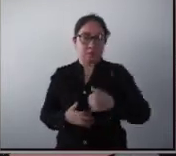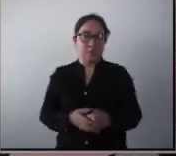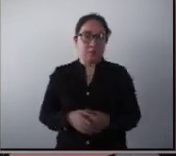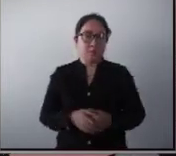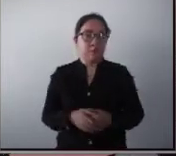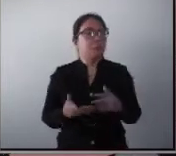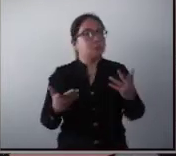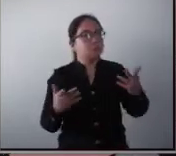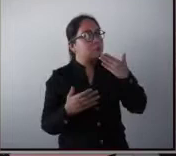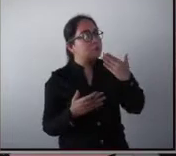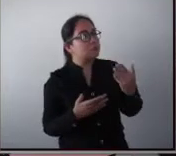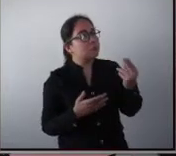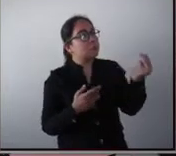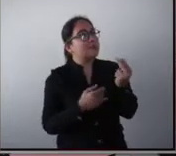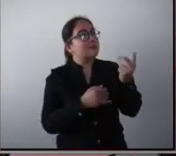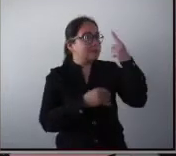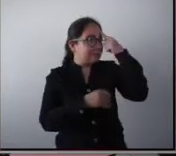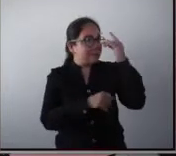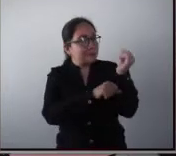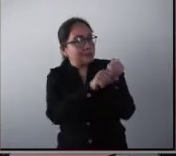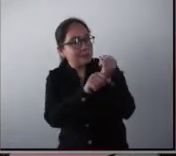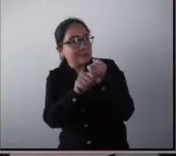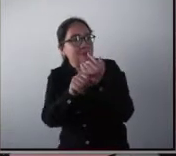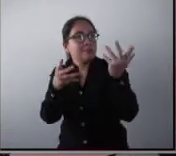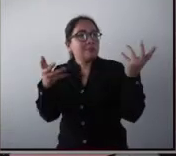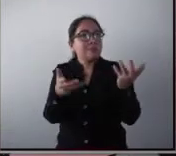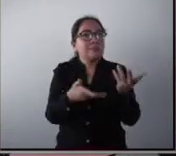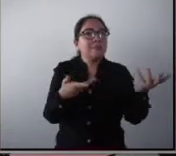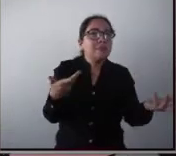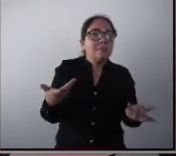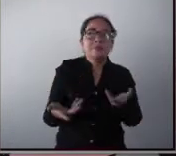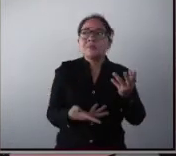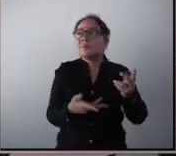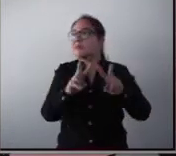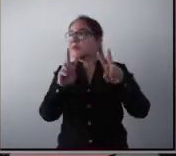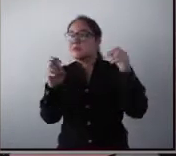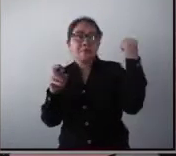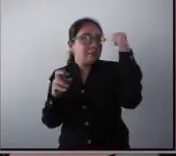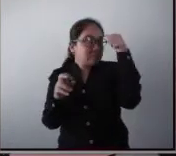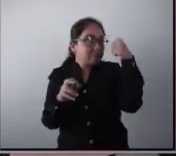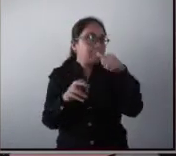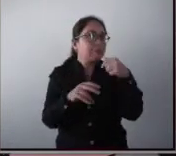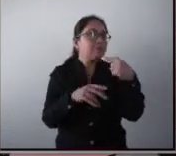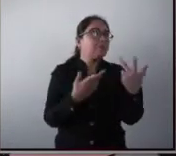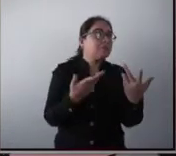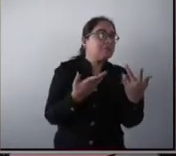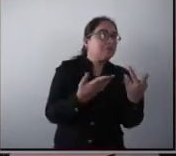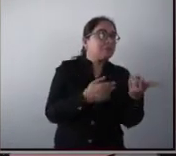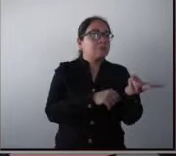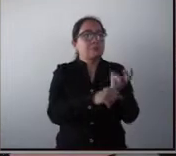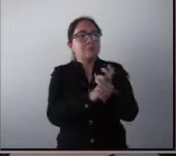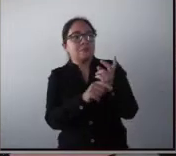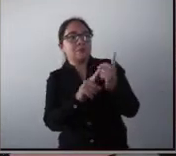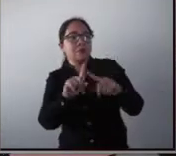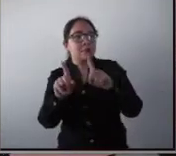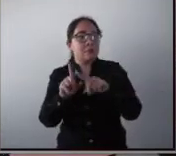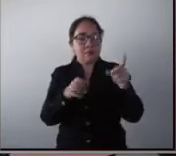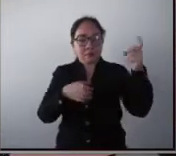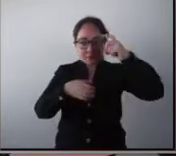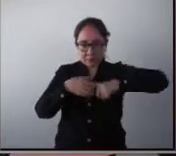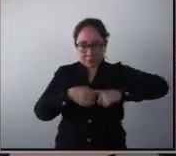qué se necesita para seguir haciendo investigación acerca del autismo? ¿A quién invitamos? ¿A quién desearíamos que se suman?